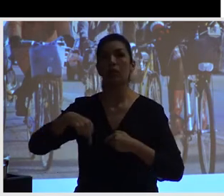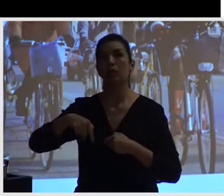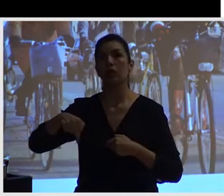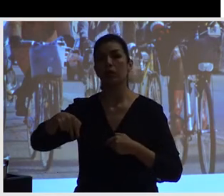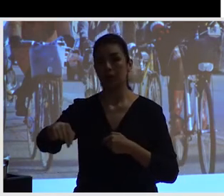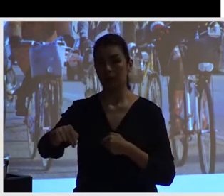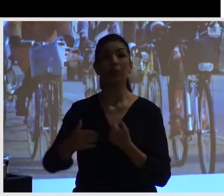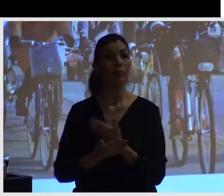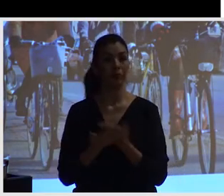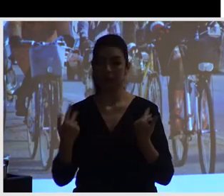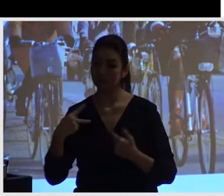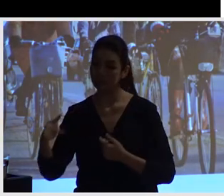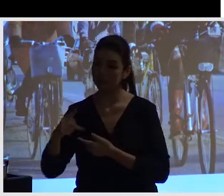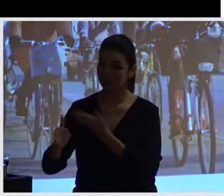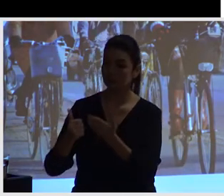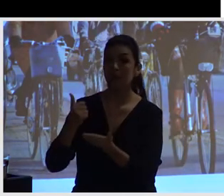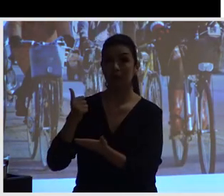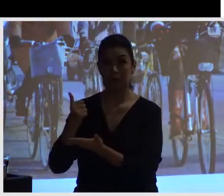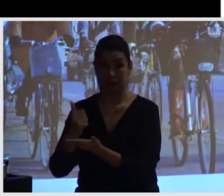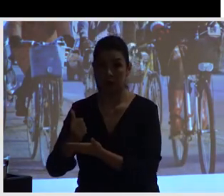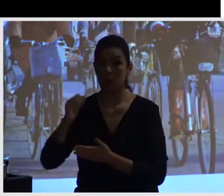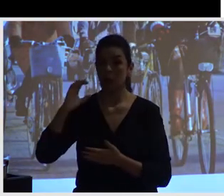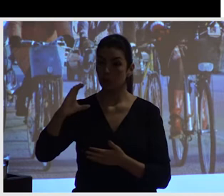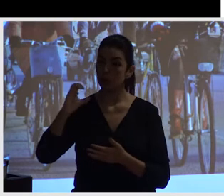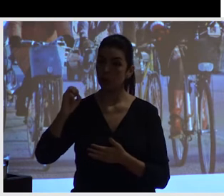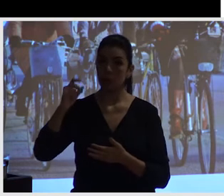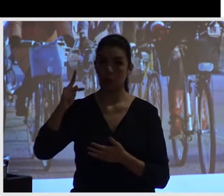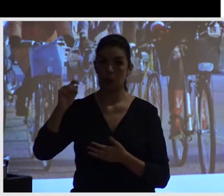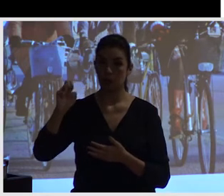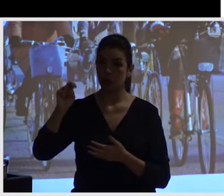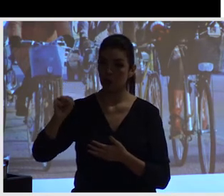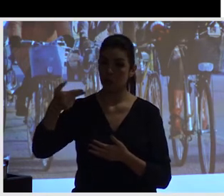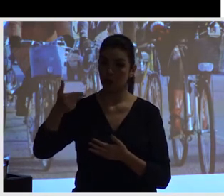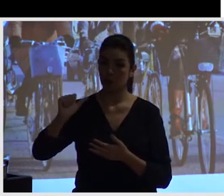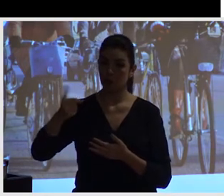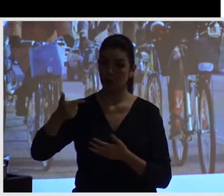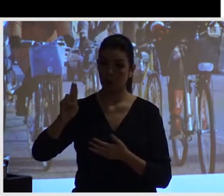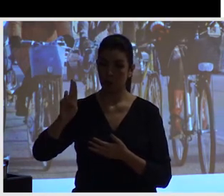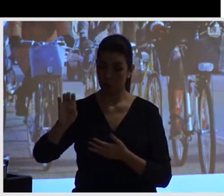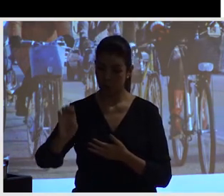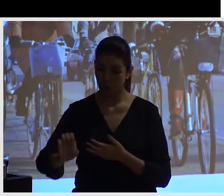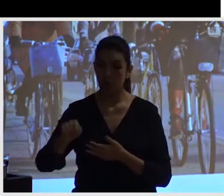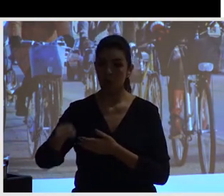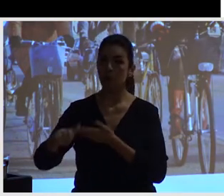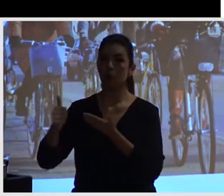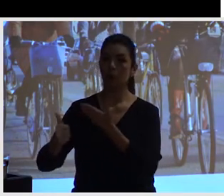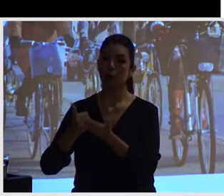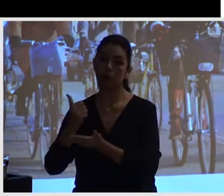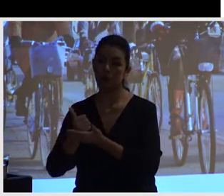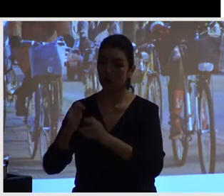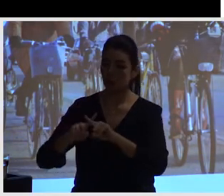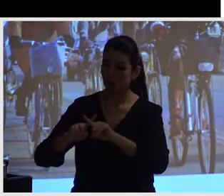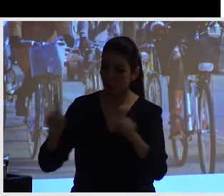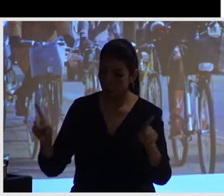Copenhagen es una ciudad que tiene, después de 50 años de trabajo incremental, de cambio de cultura, que es lo que estamos